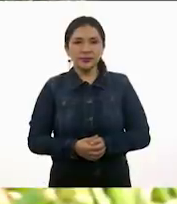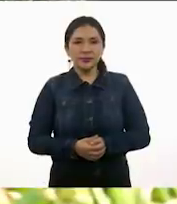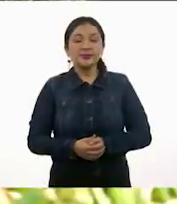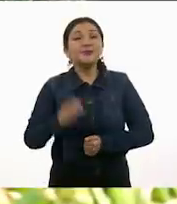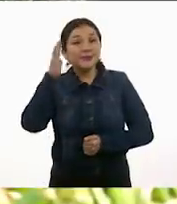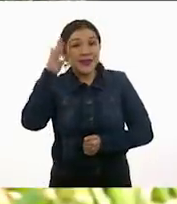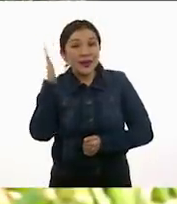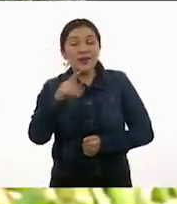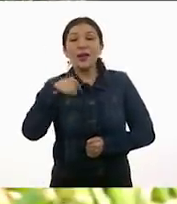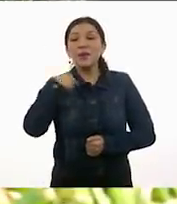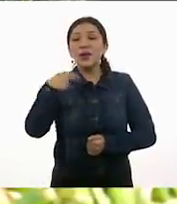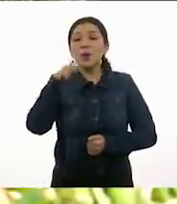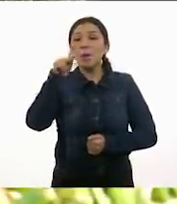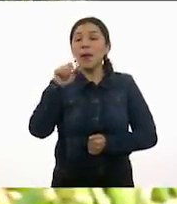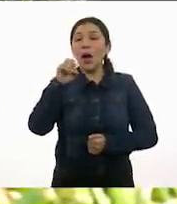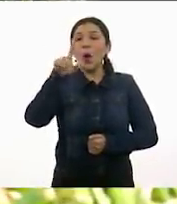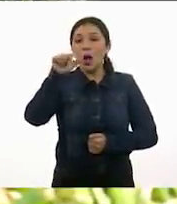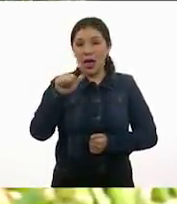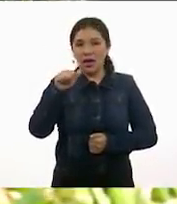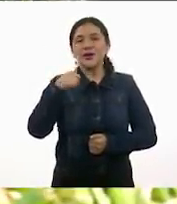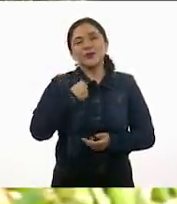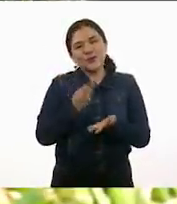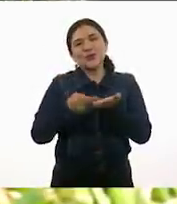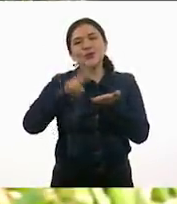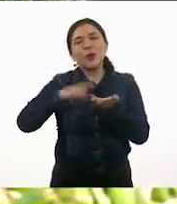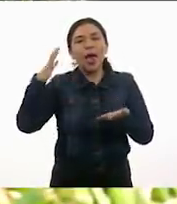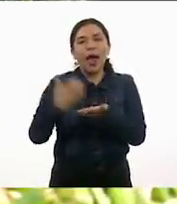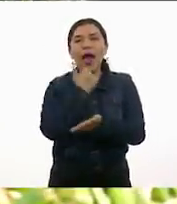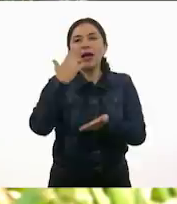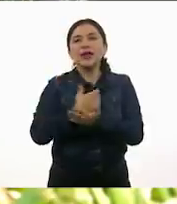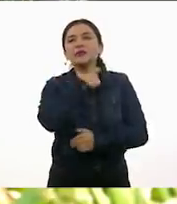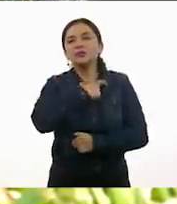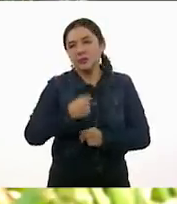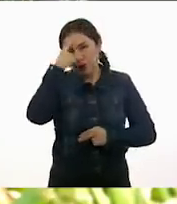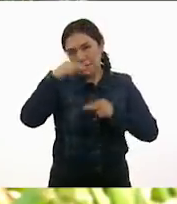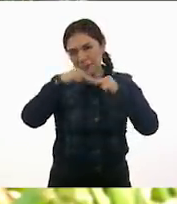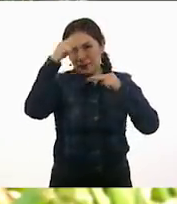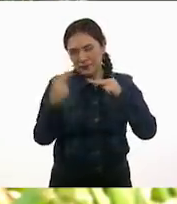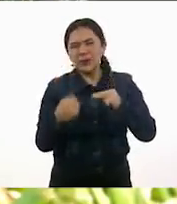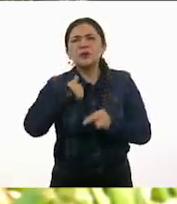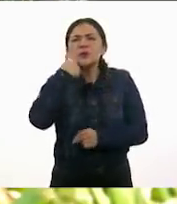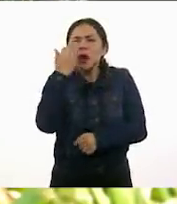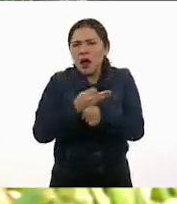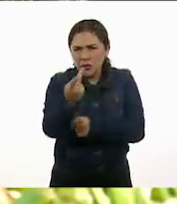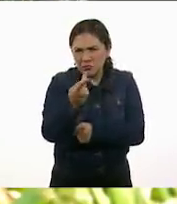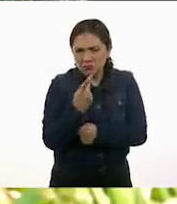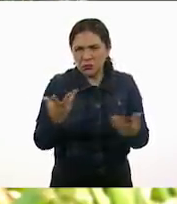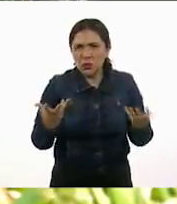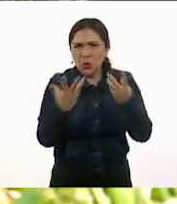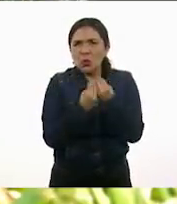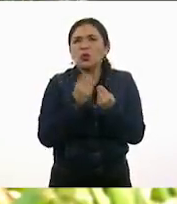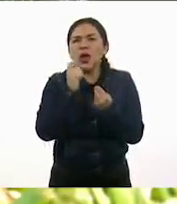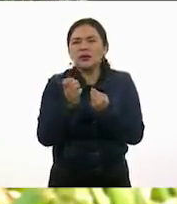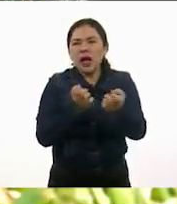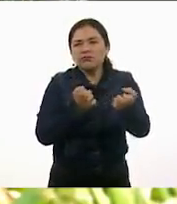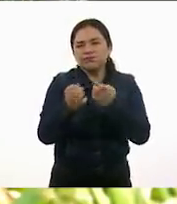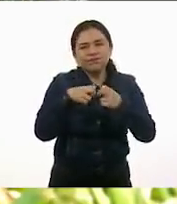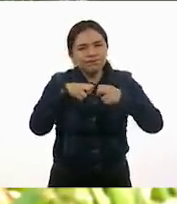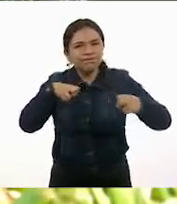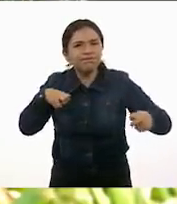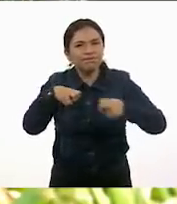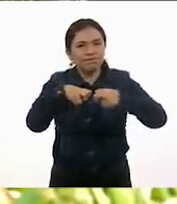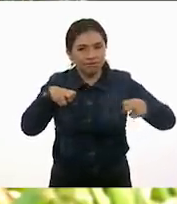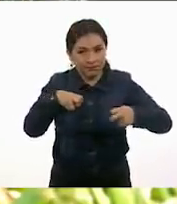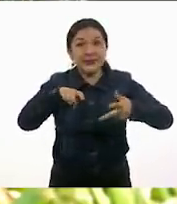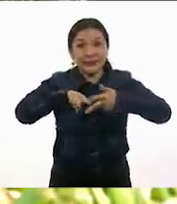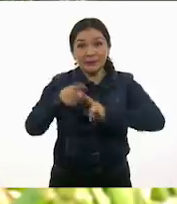Hola, ¿qué tal? Soy Paola Espinosa, doble medallista olímpica en clavados. Y quiero que hagan esta pequeña rutina de estiramientos conmigo. Vamos a empezar.